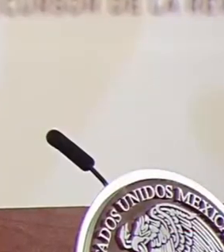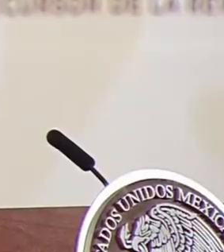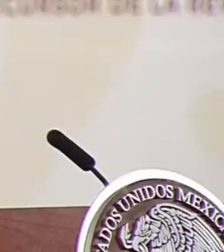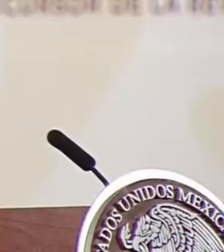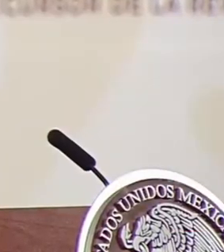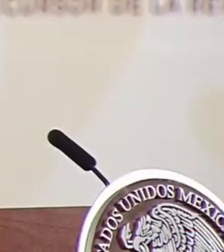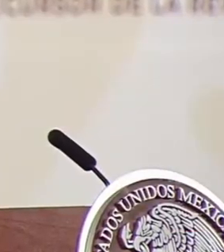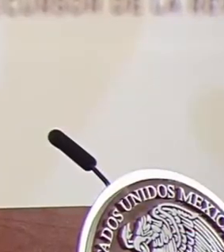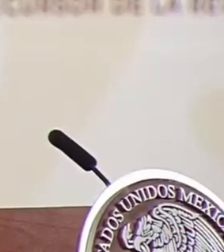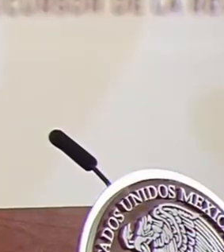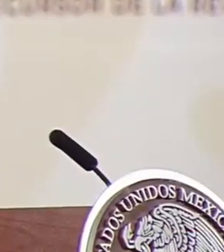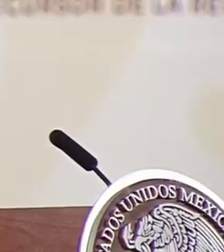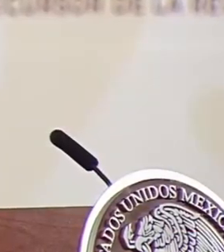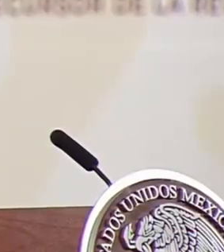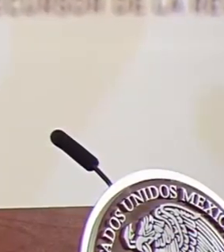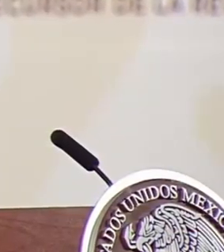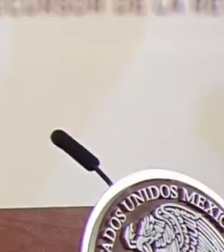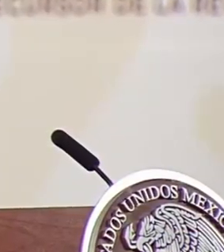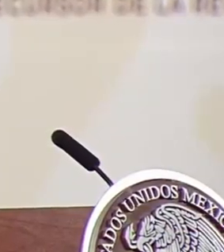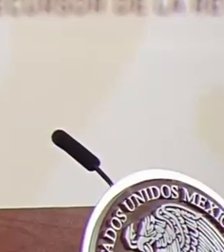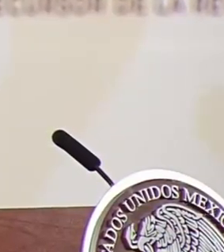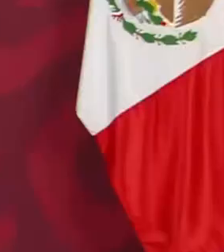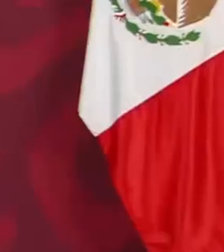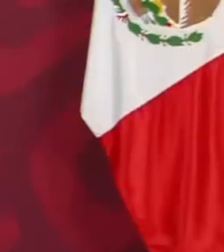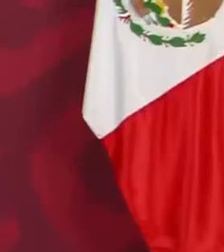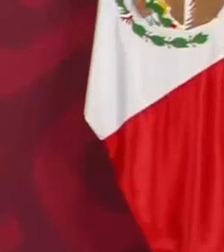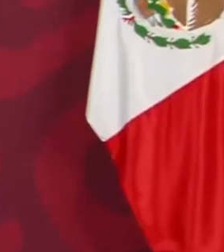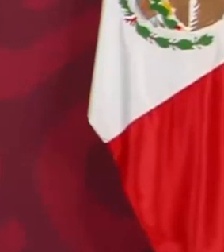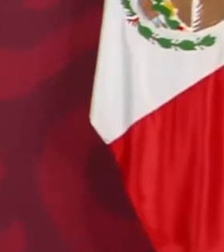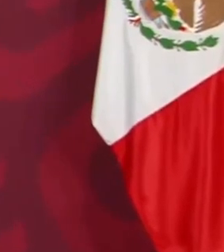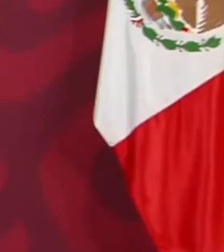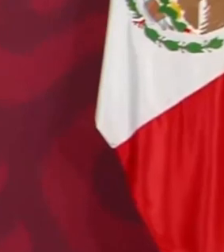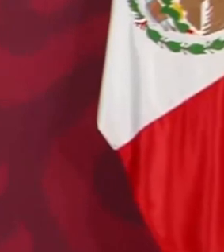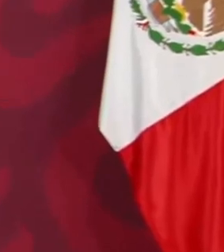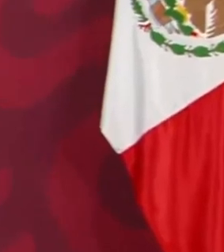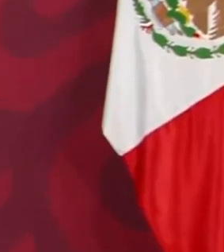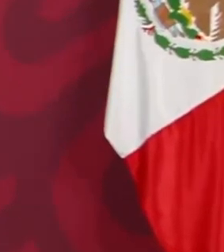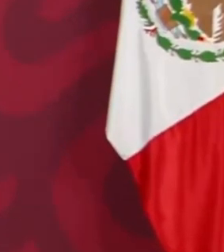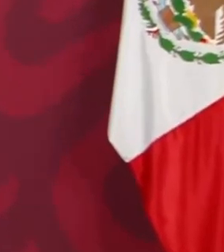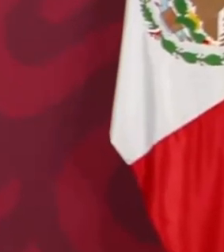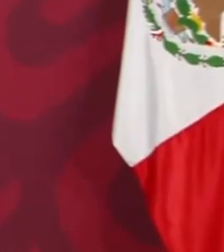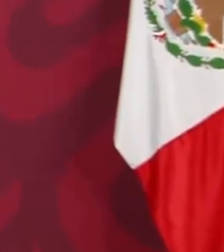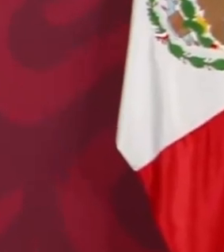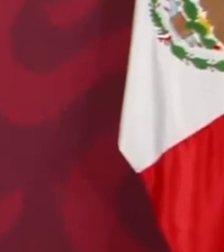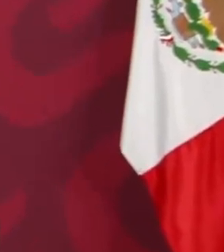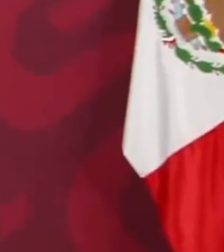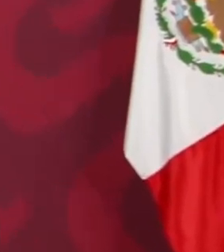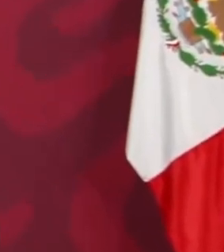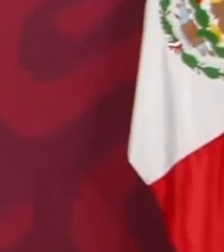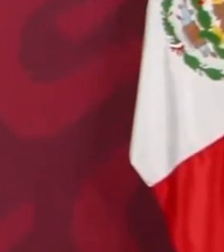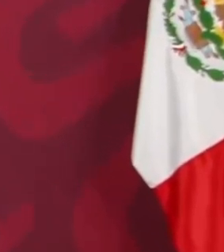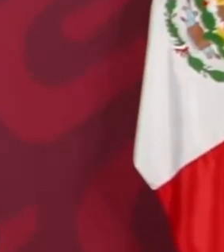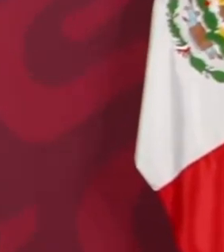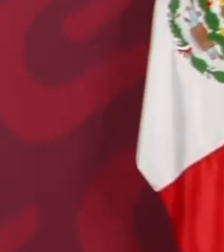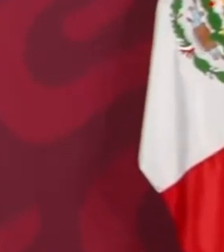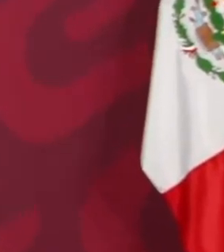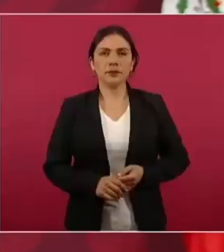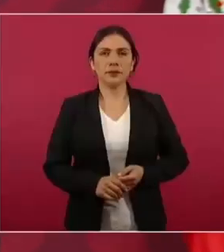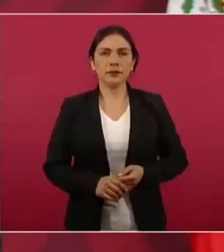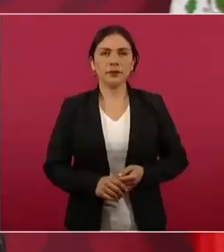resuelven ellos lo que les importa y cierran los casos.